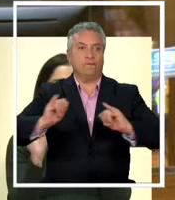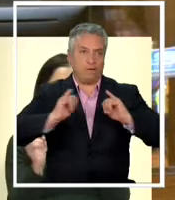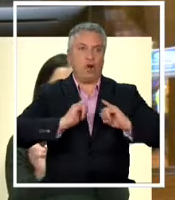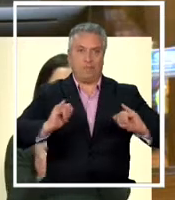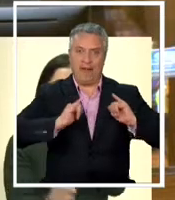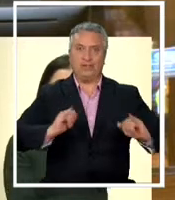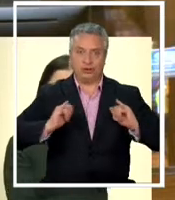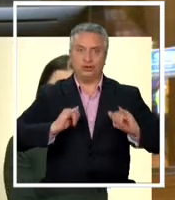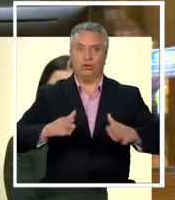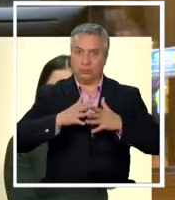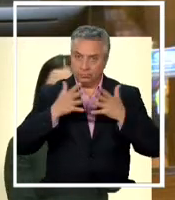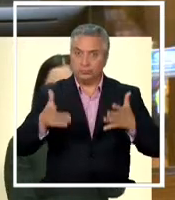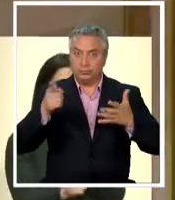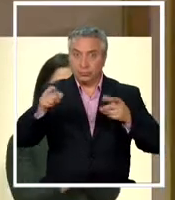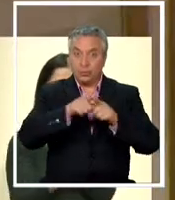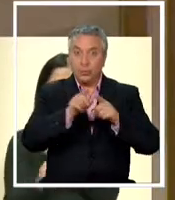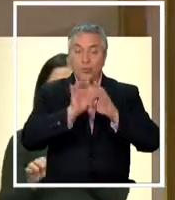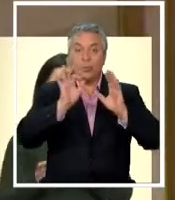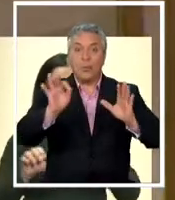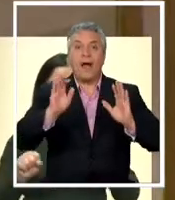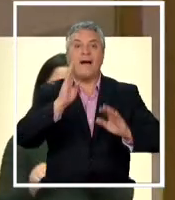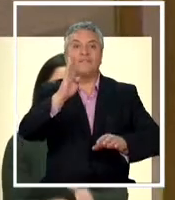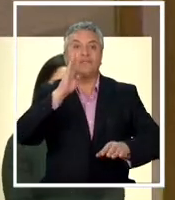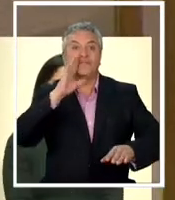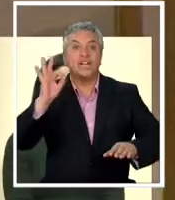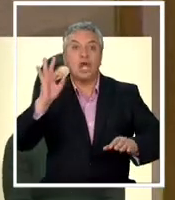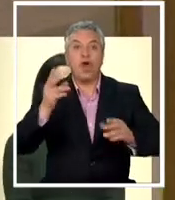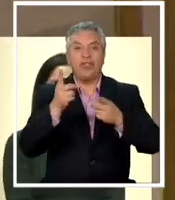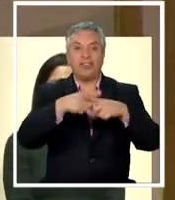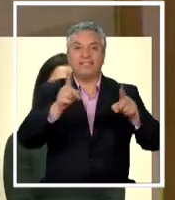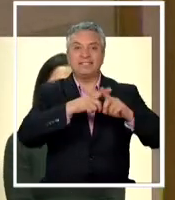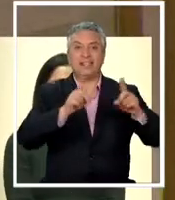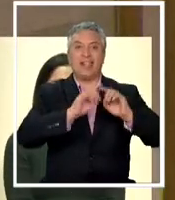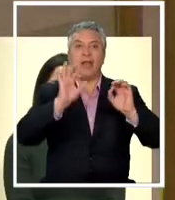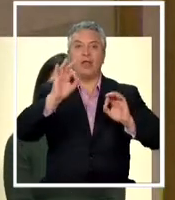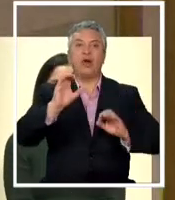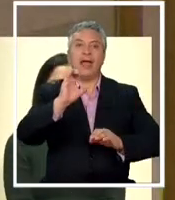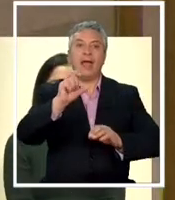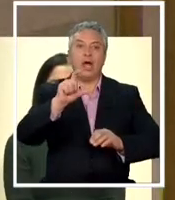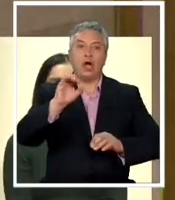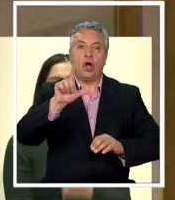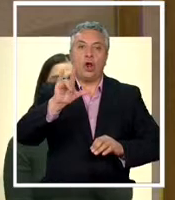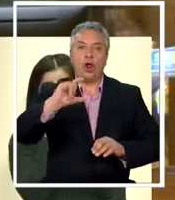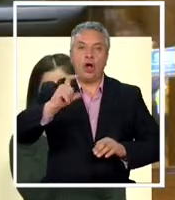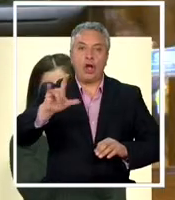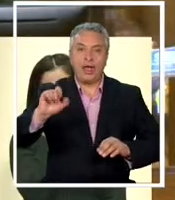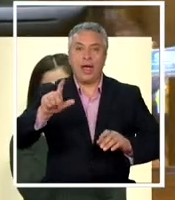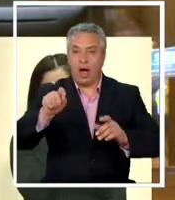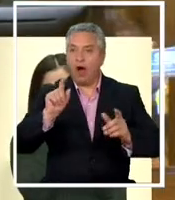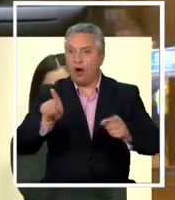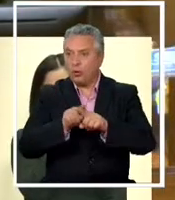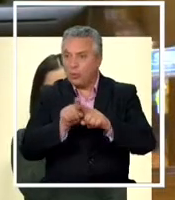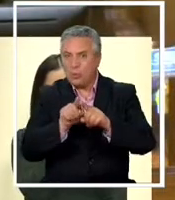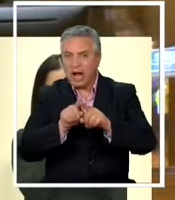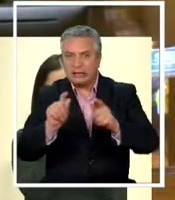decisiones que impacten a la biodiversidad la ecología o altere la vida silvestre.